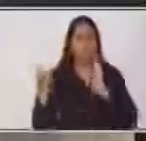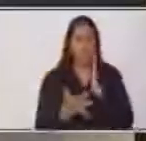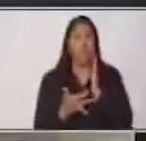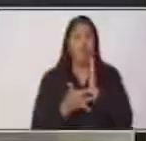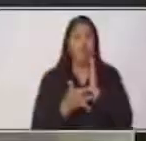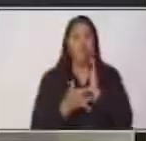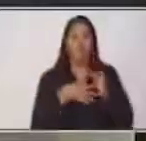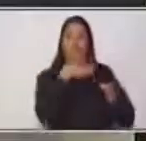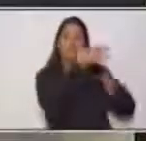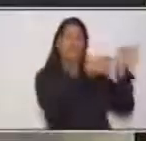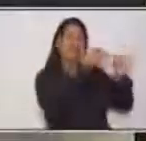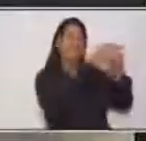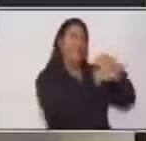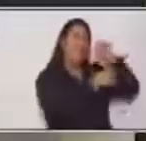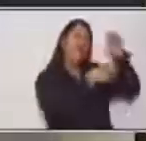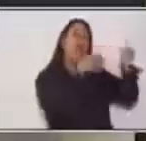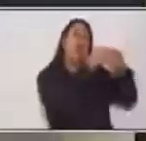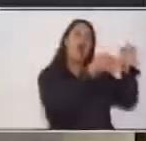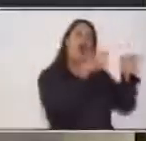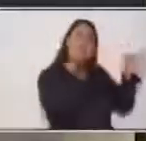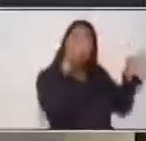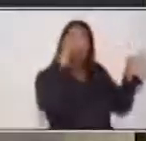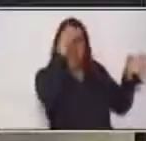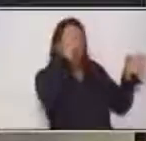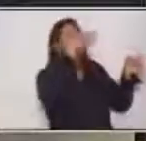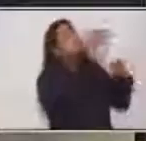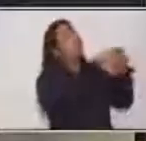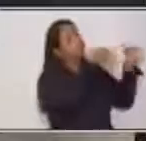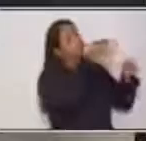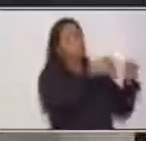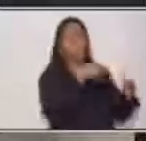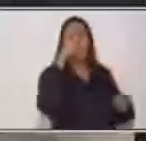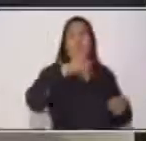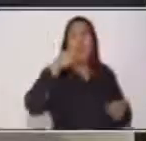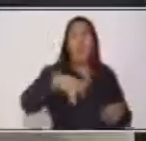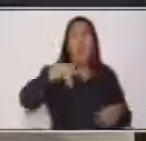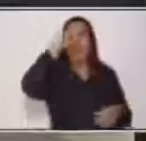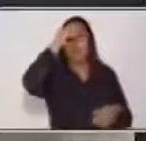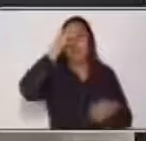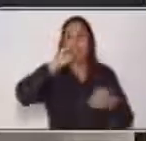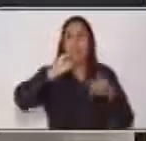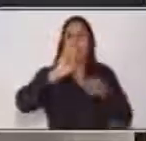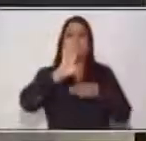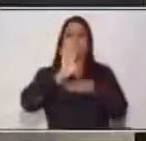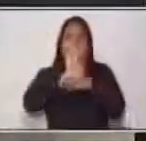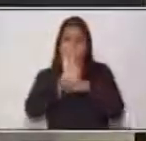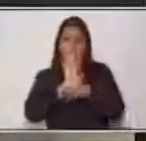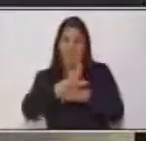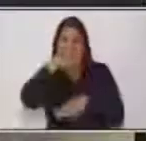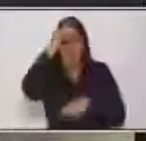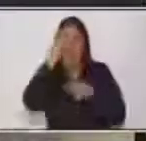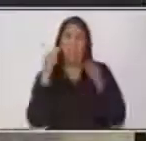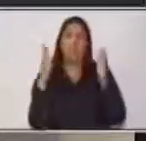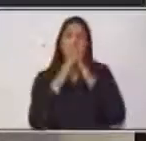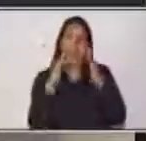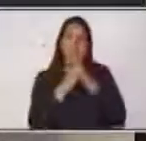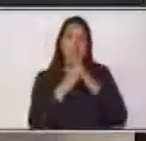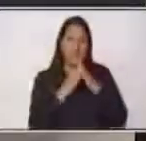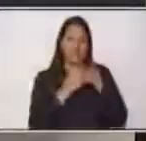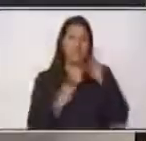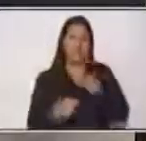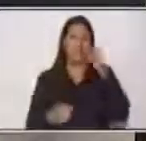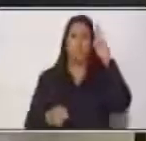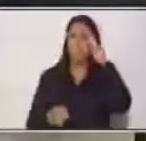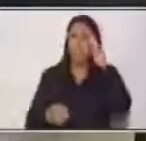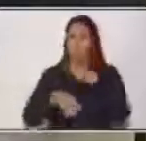con un adulto lo aprendido. Todo lo que has aprendido en las sesiones de Aprendo en Casa. ¿Te recordamos?